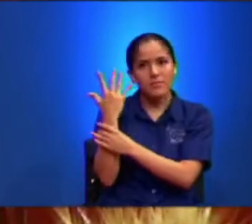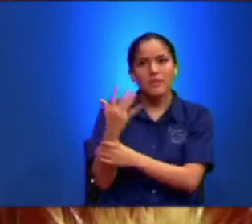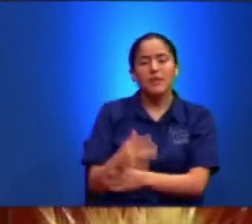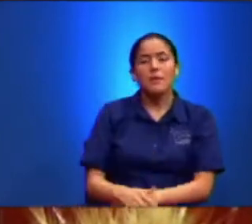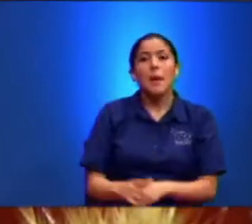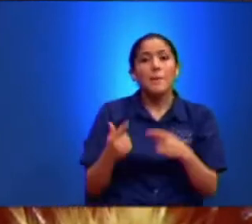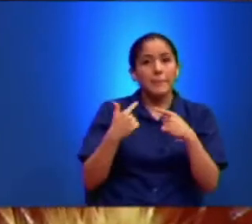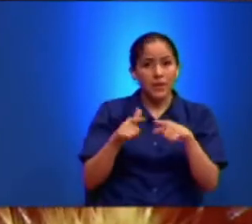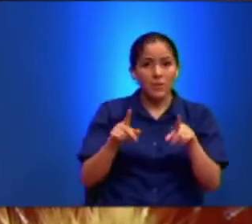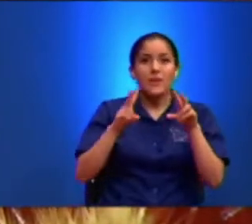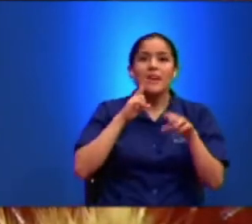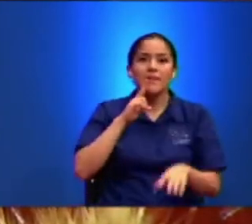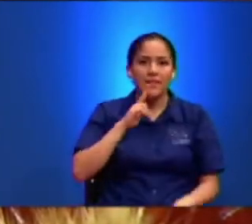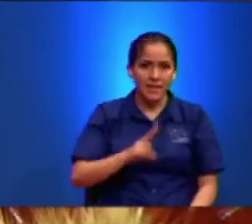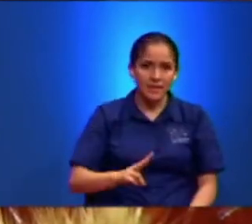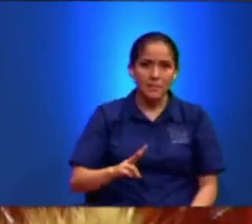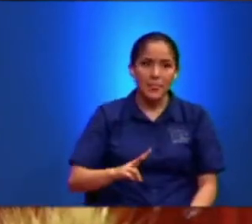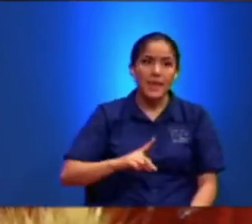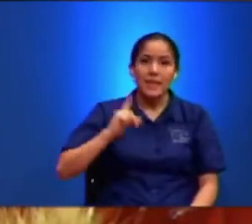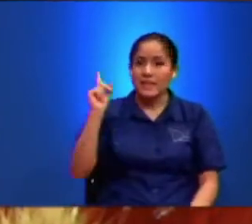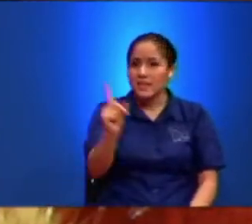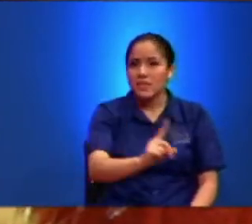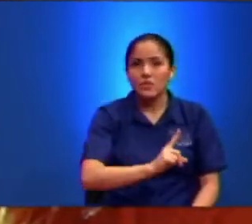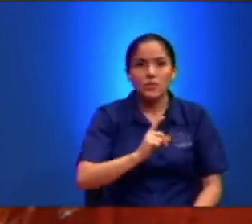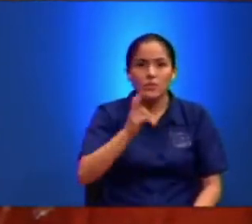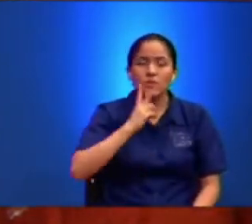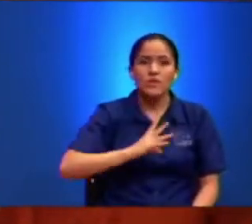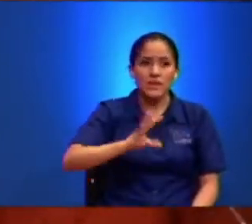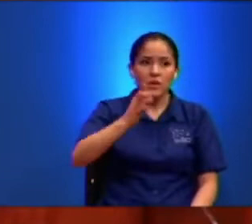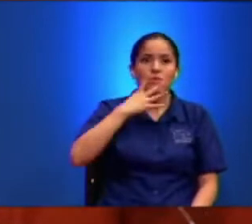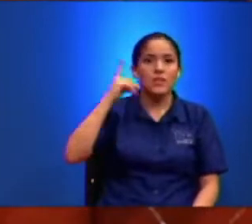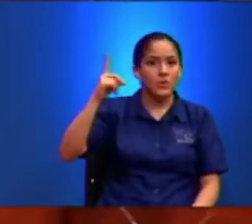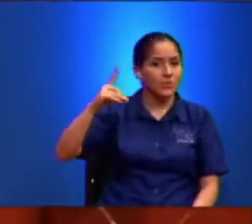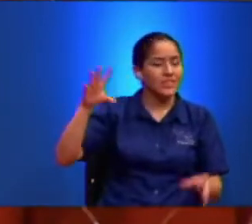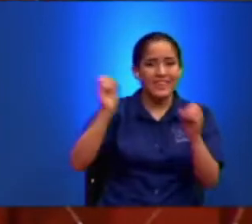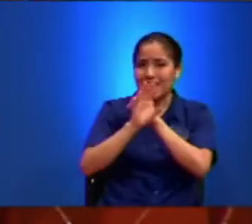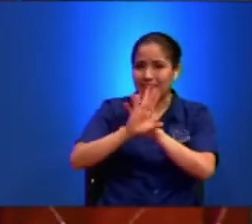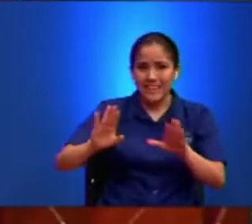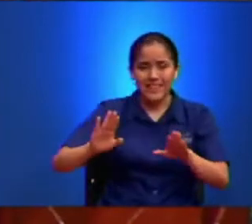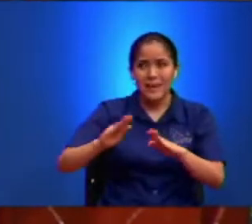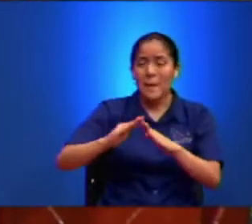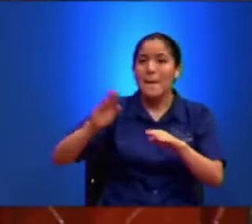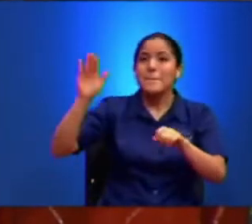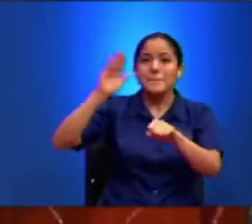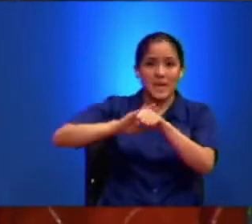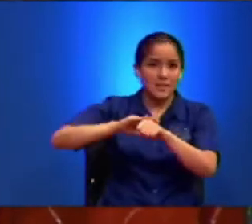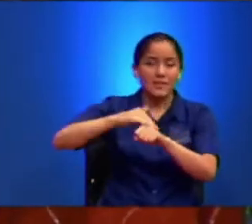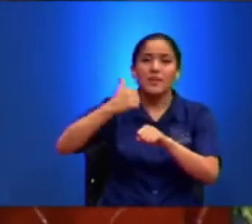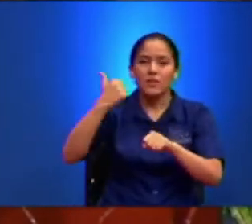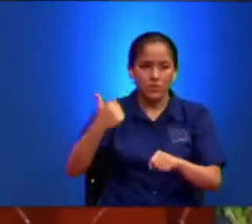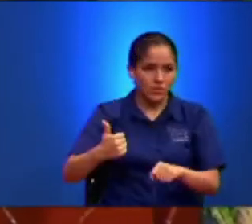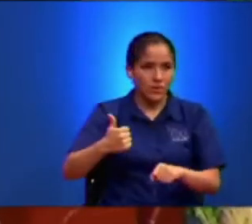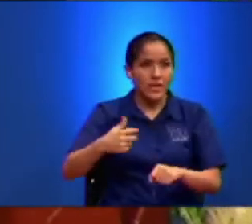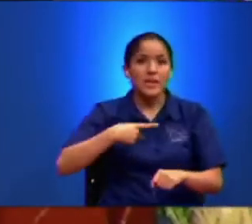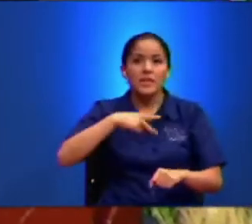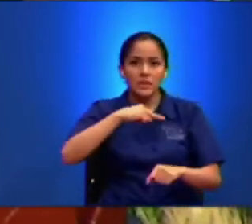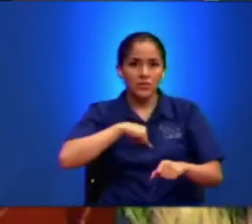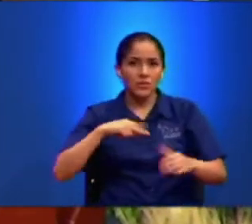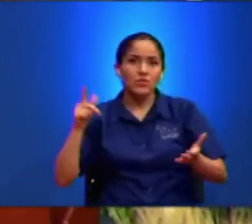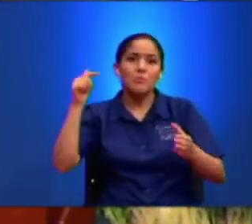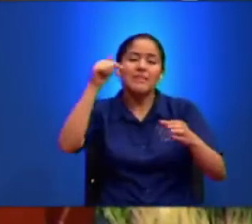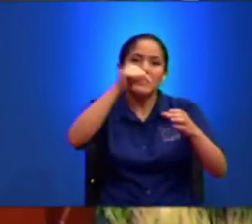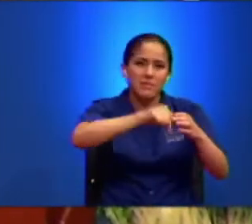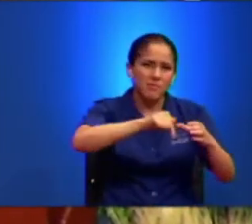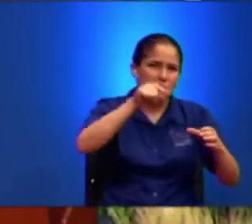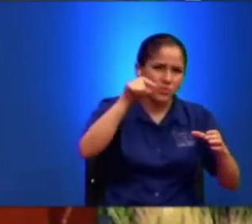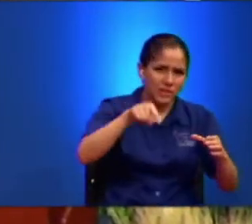Es Que Todos Somos Hijos De Dios Y Ninguno Es Más Que Otro Y Si Participamos De Esa